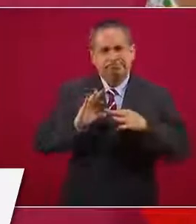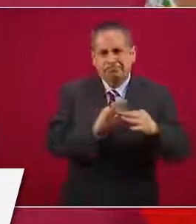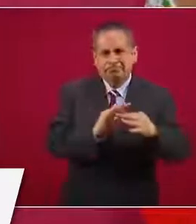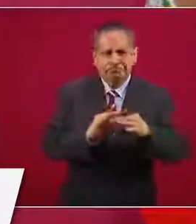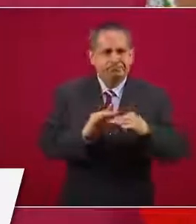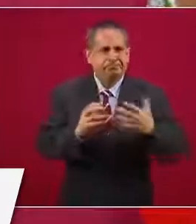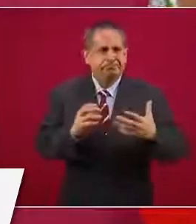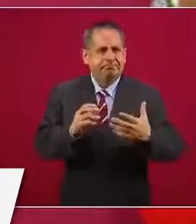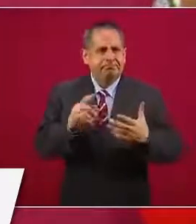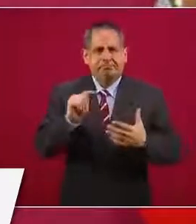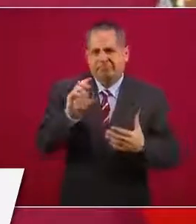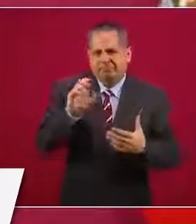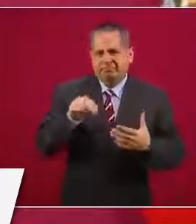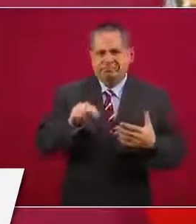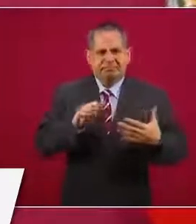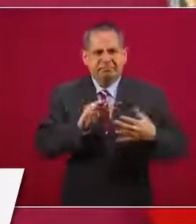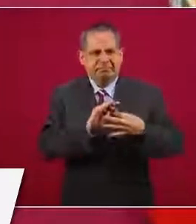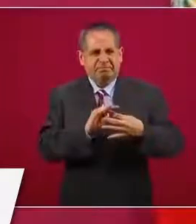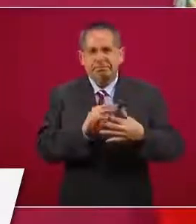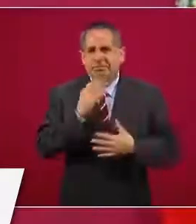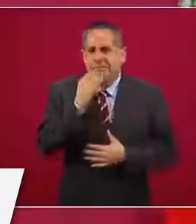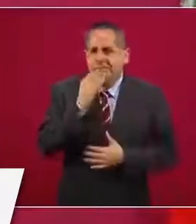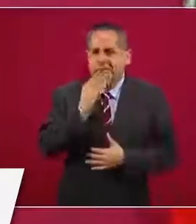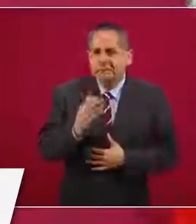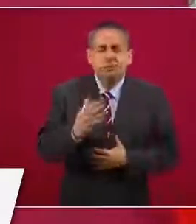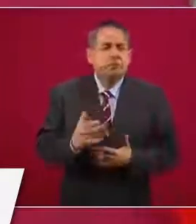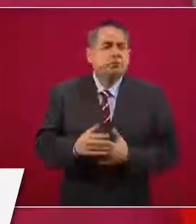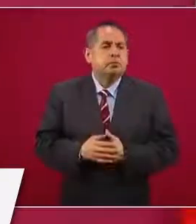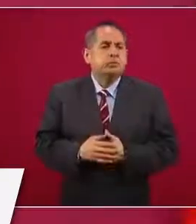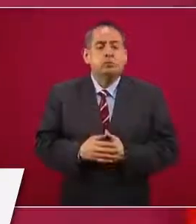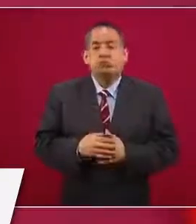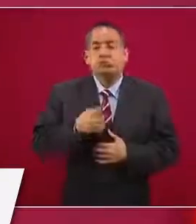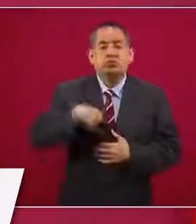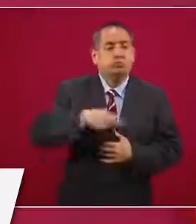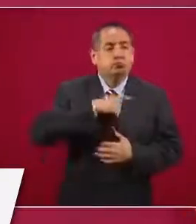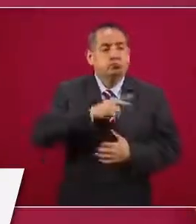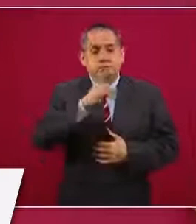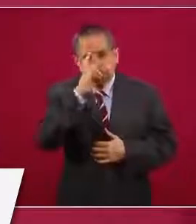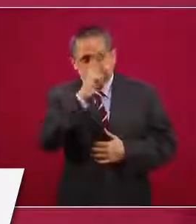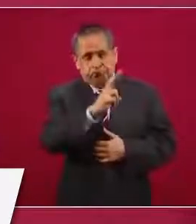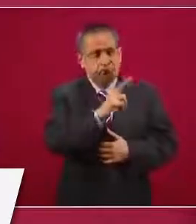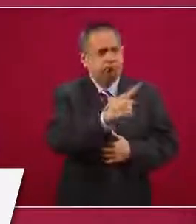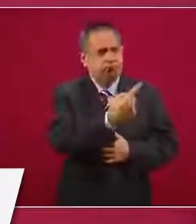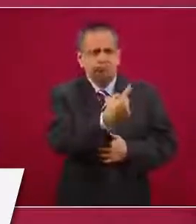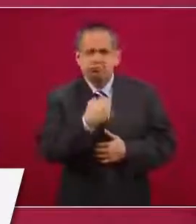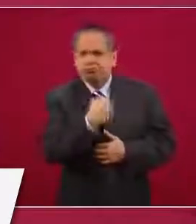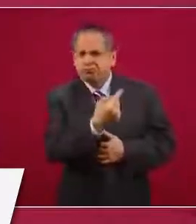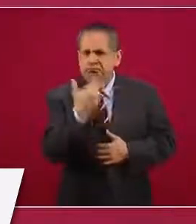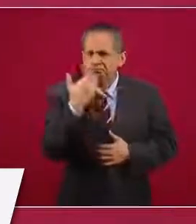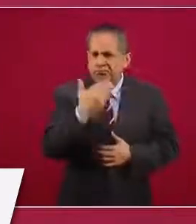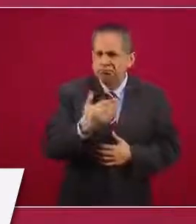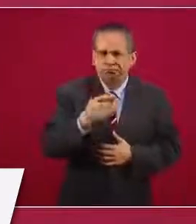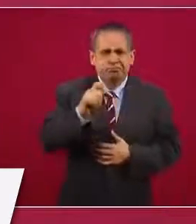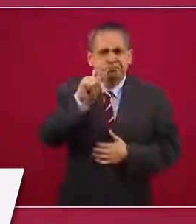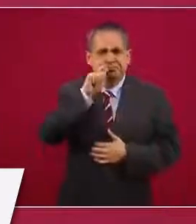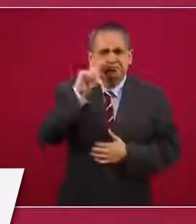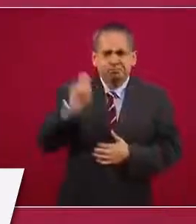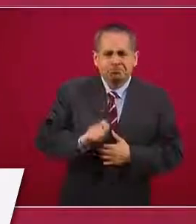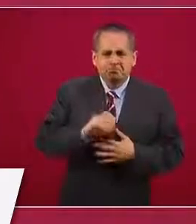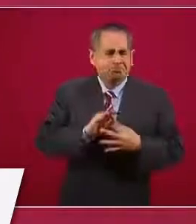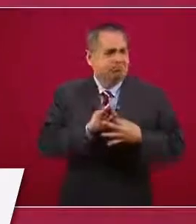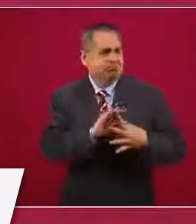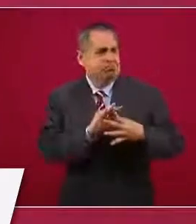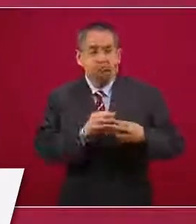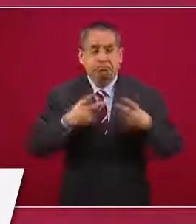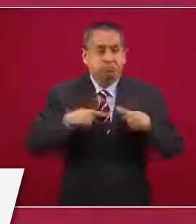impulsando una relación de respeto, de cooperación, de amistad con el